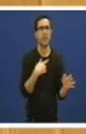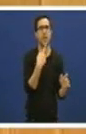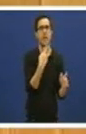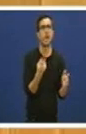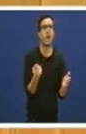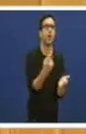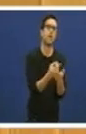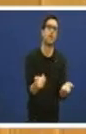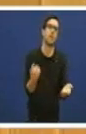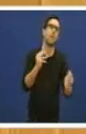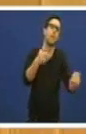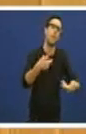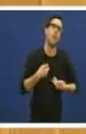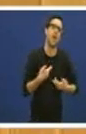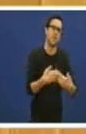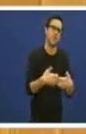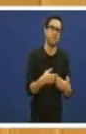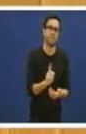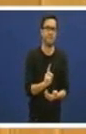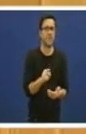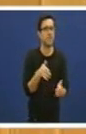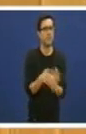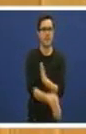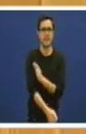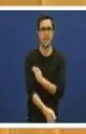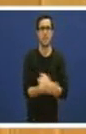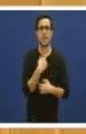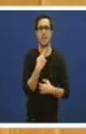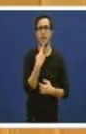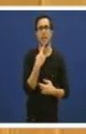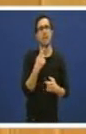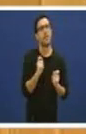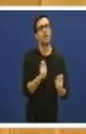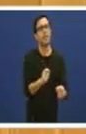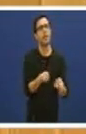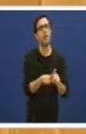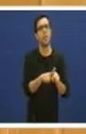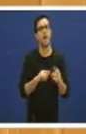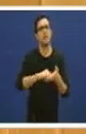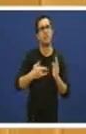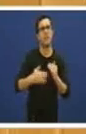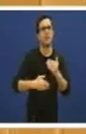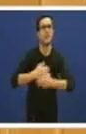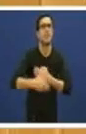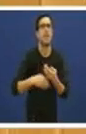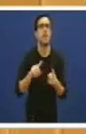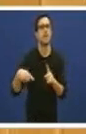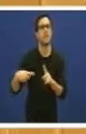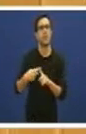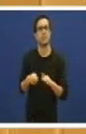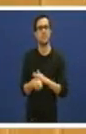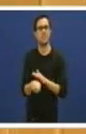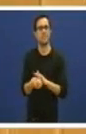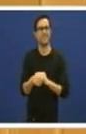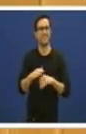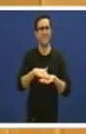técnicos, inclusive as tecnologías avanzadas e os efectos inducidos que teñen o desenvolvemento desta actividade.